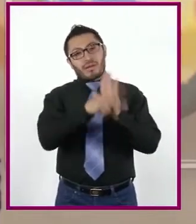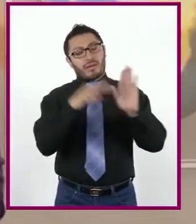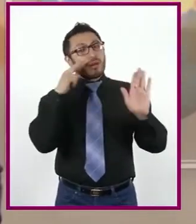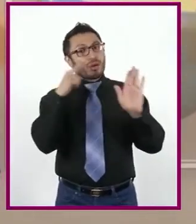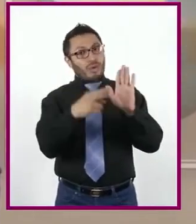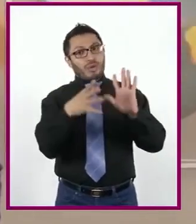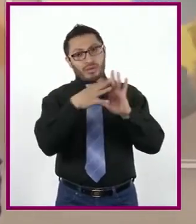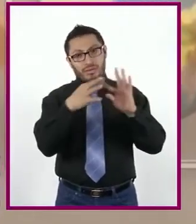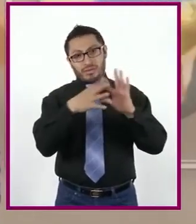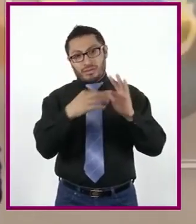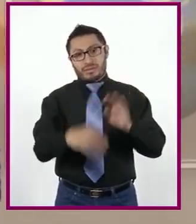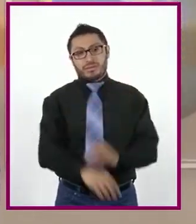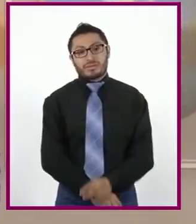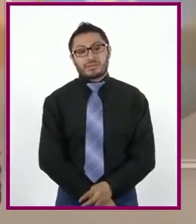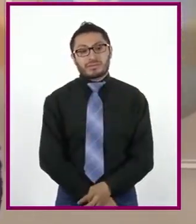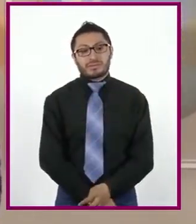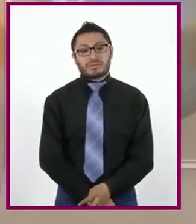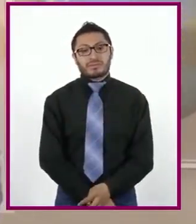explica.